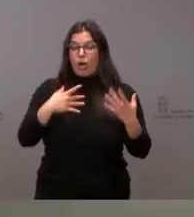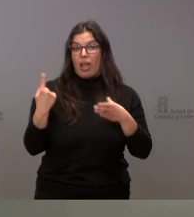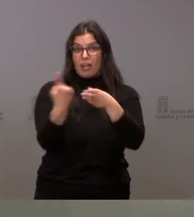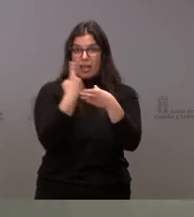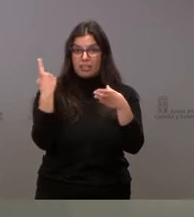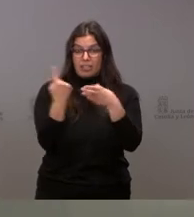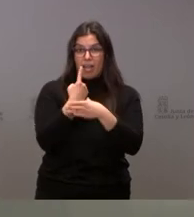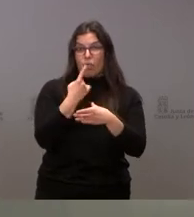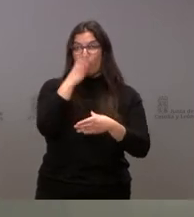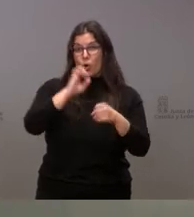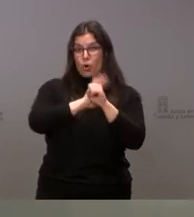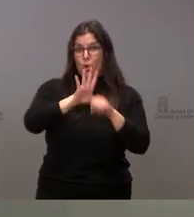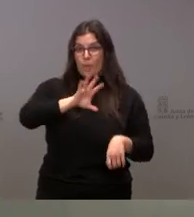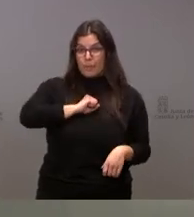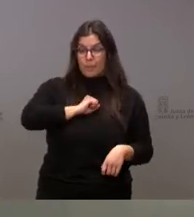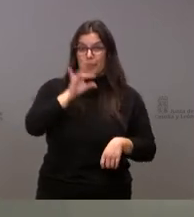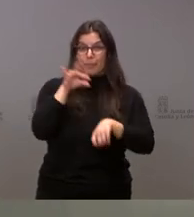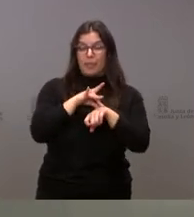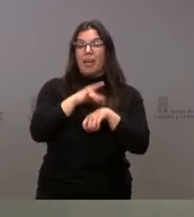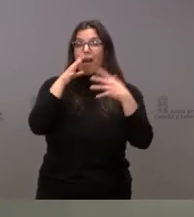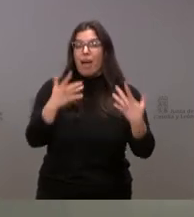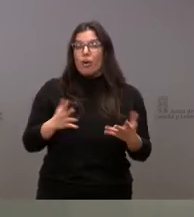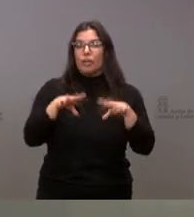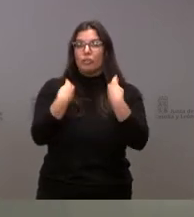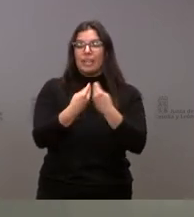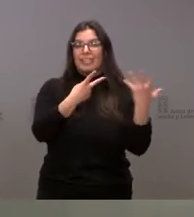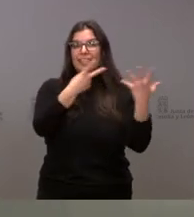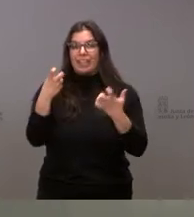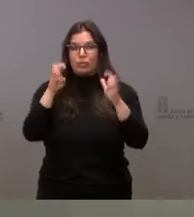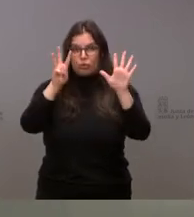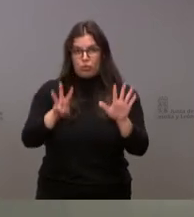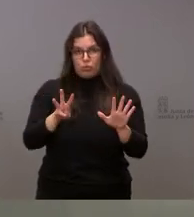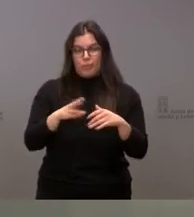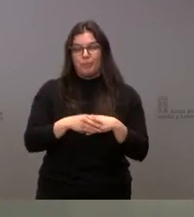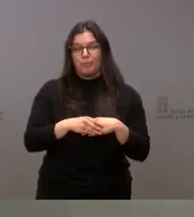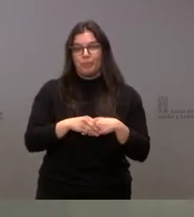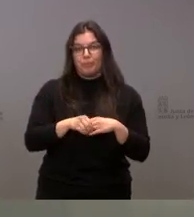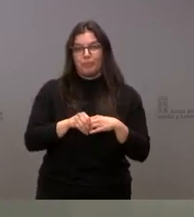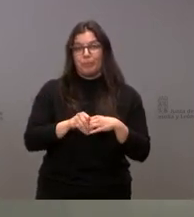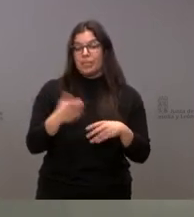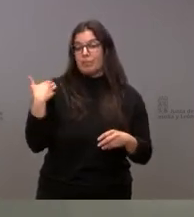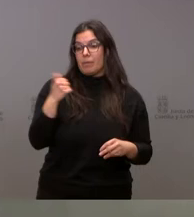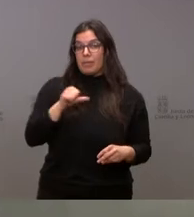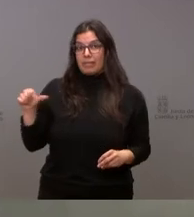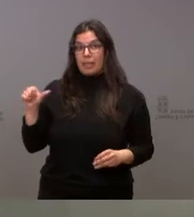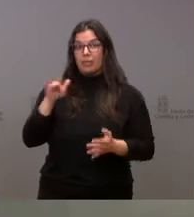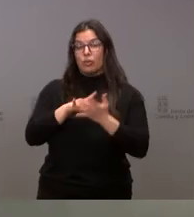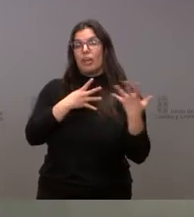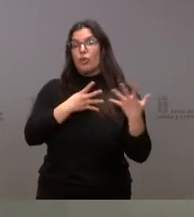o aislamiento por COVID actualmente es de 708. La semana anterior es de